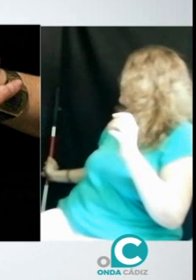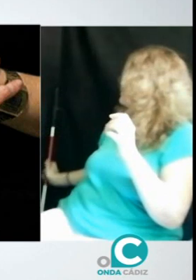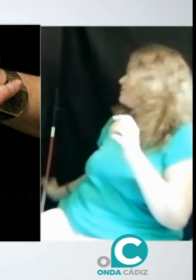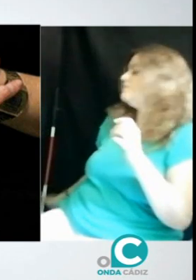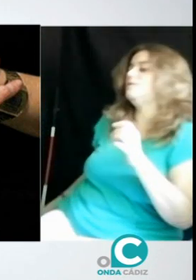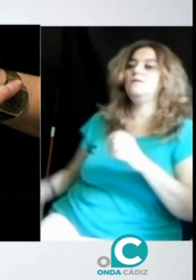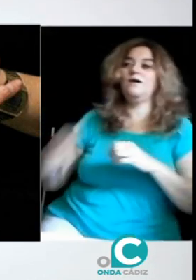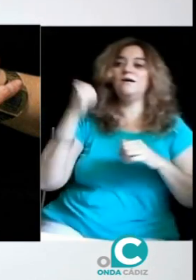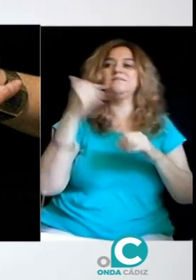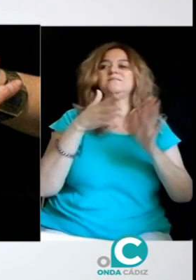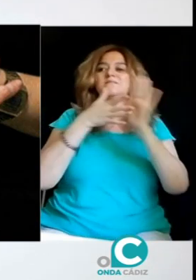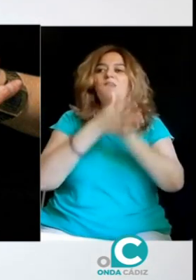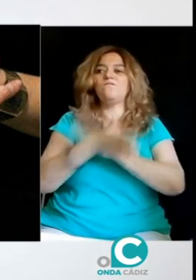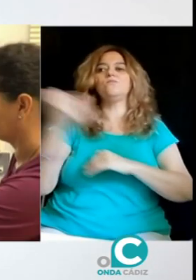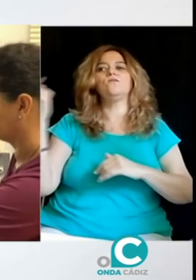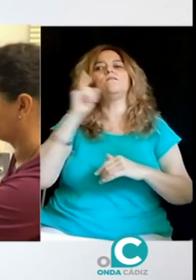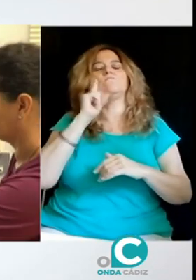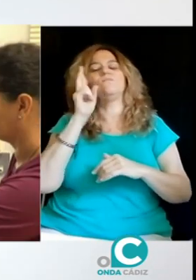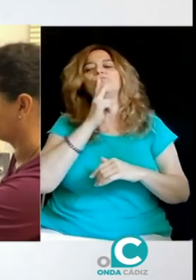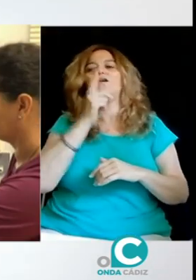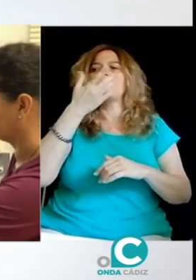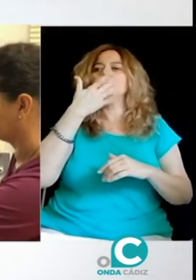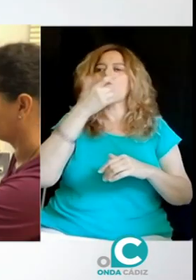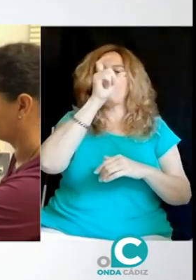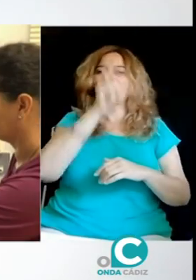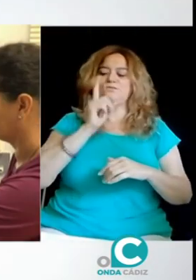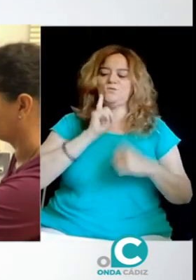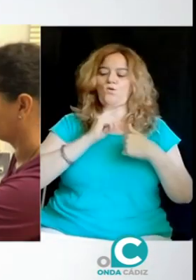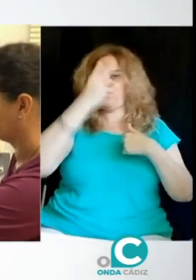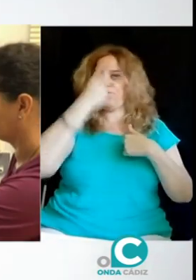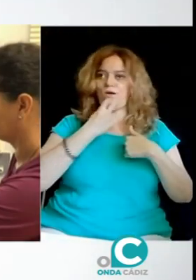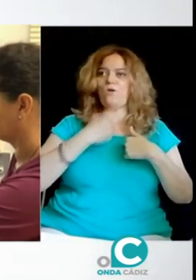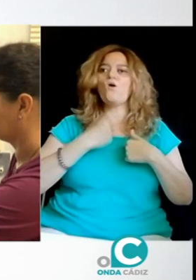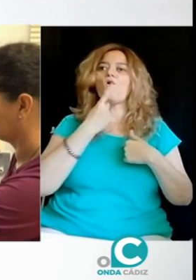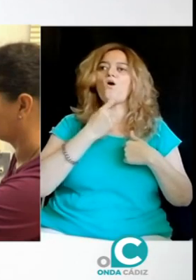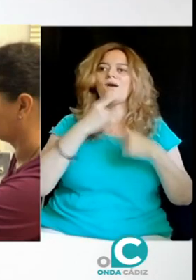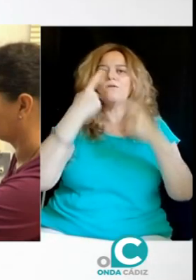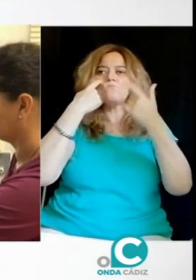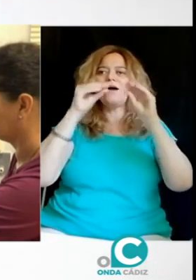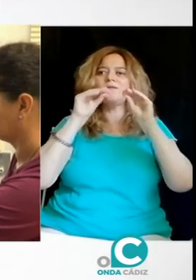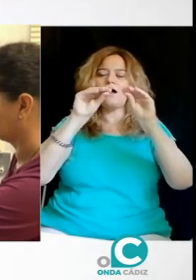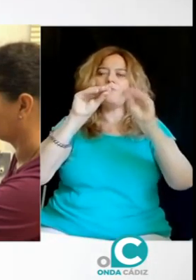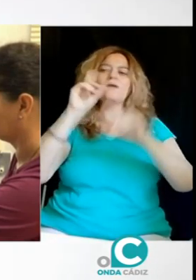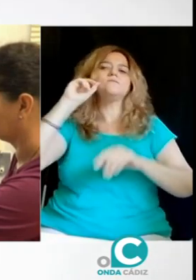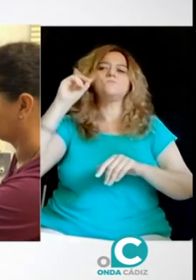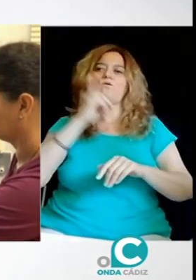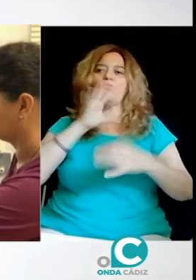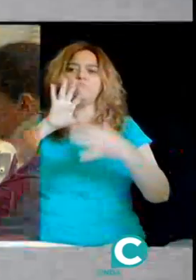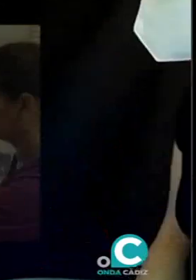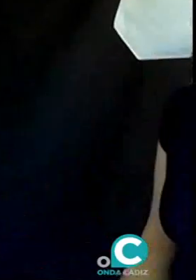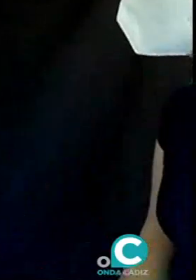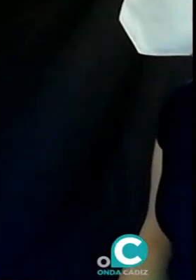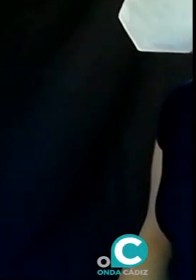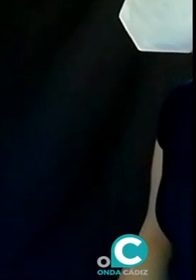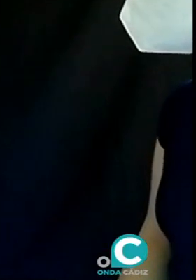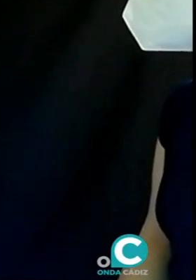Sí, sí, lo vemos, lo Es el bastón, es el bastón rojo y blanco, que lo que hace es que nos identifica como personas sotos